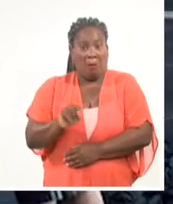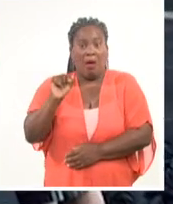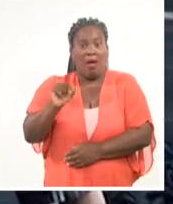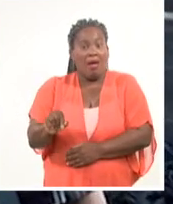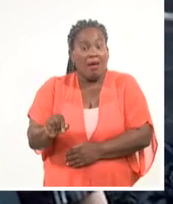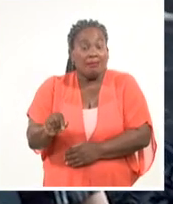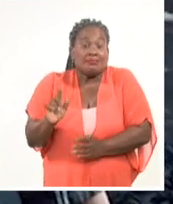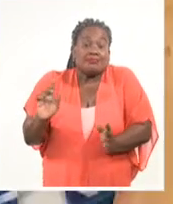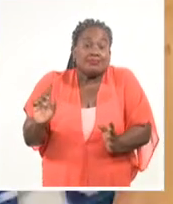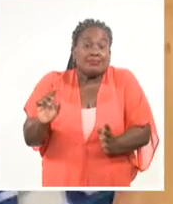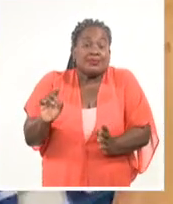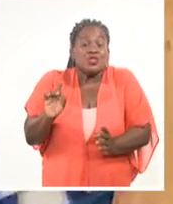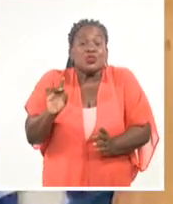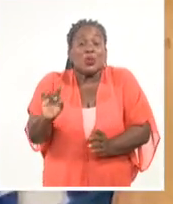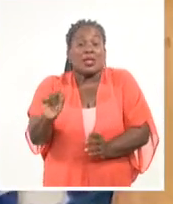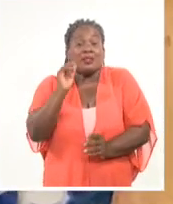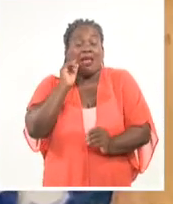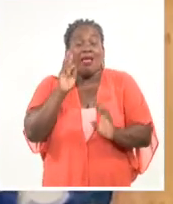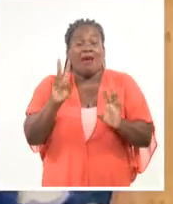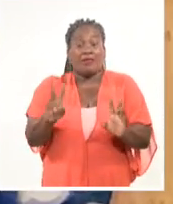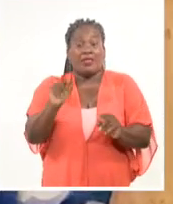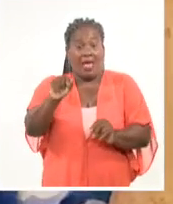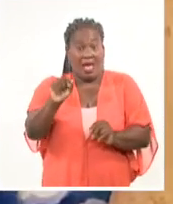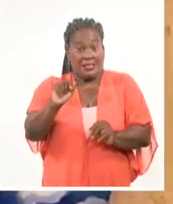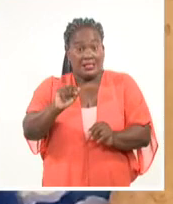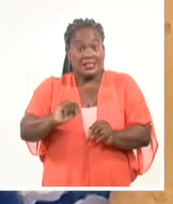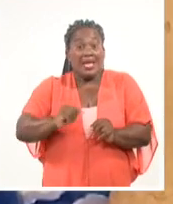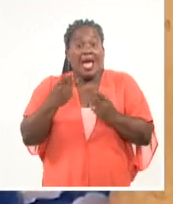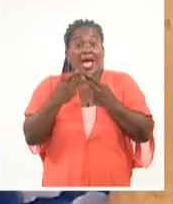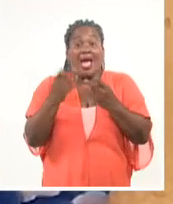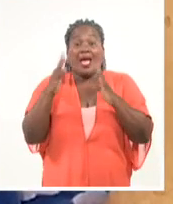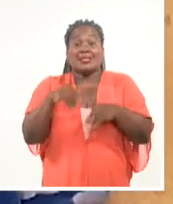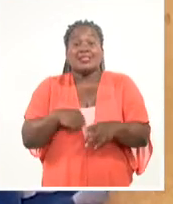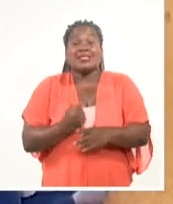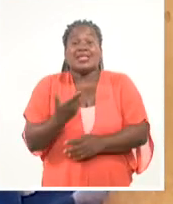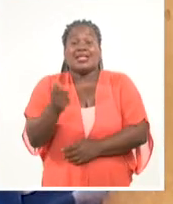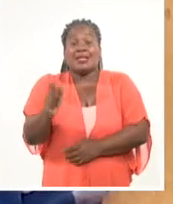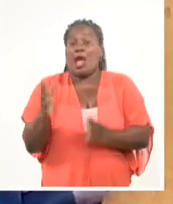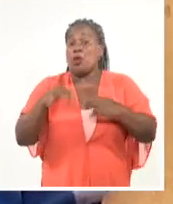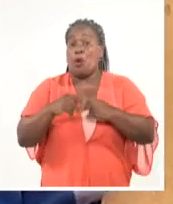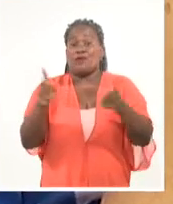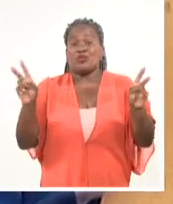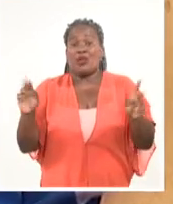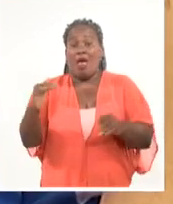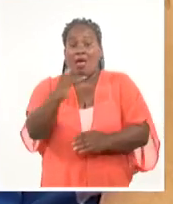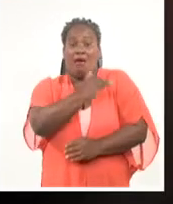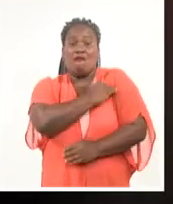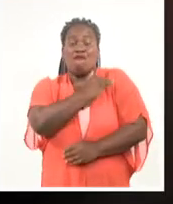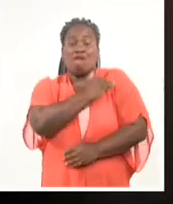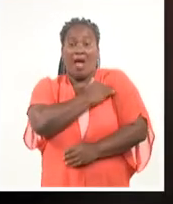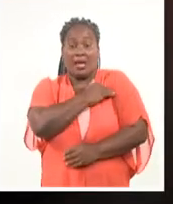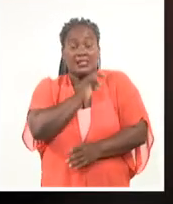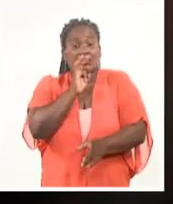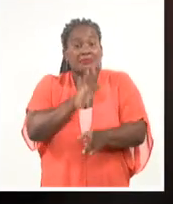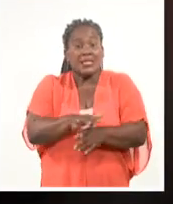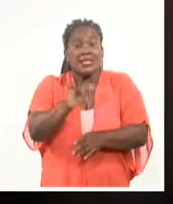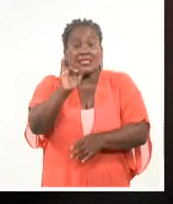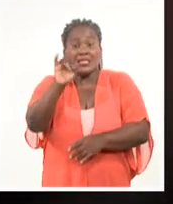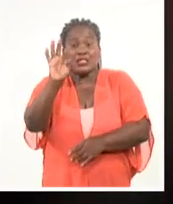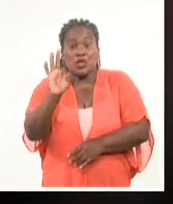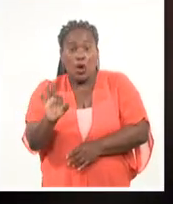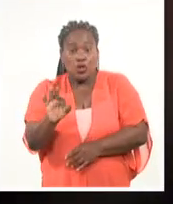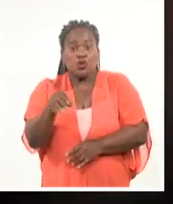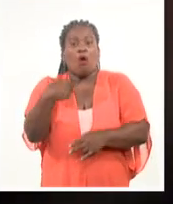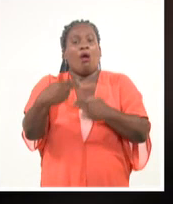parte del movimiento de artistas aficionados de las FARC, hasta que en 1968 comienza a desarrollar pequeños papeles en la televisión.